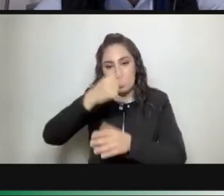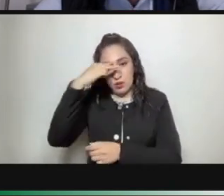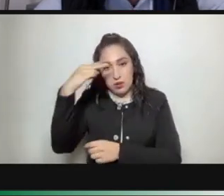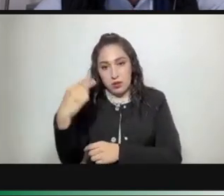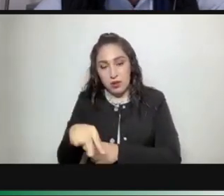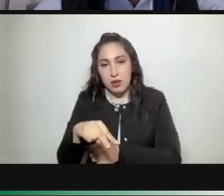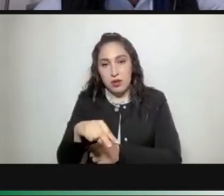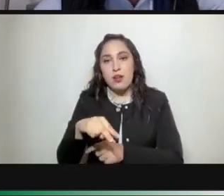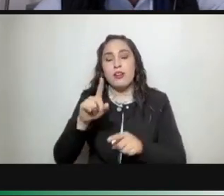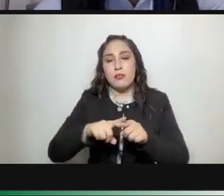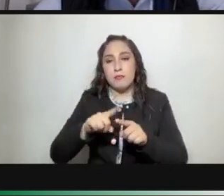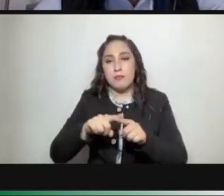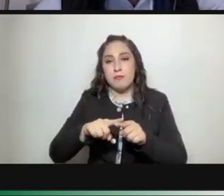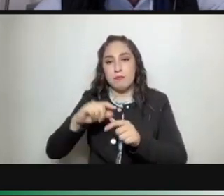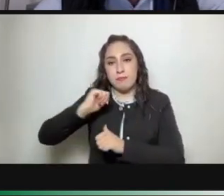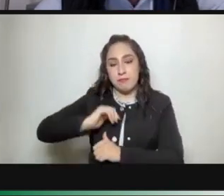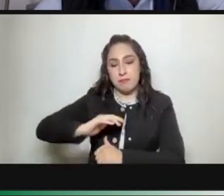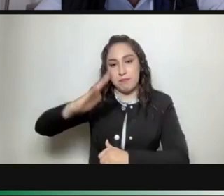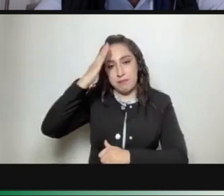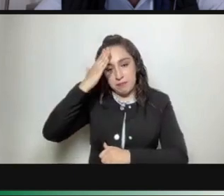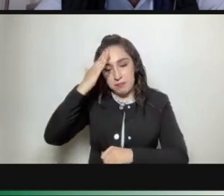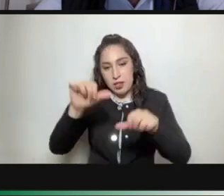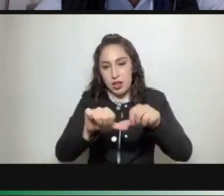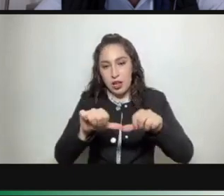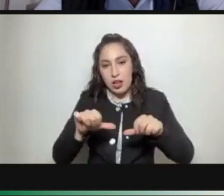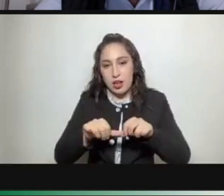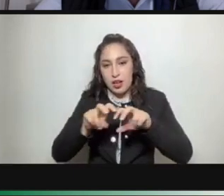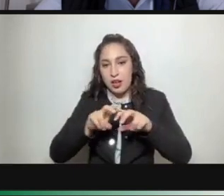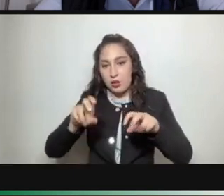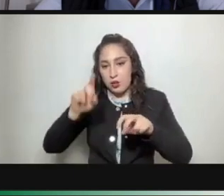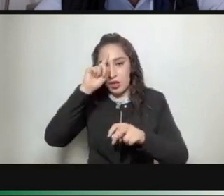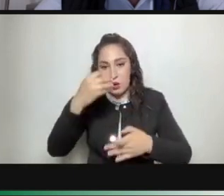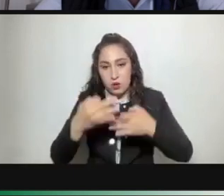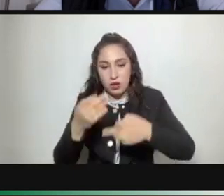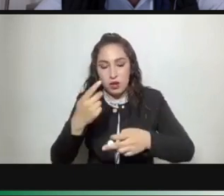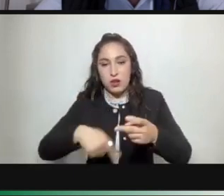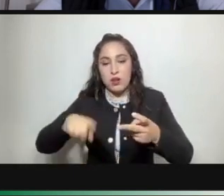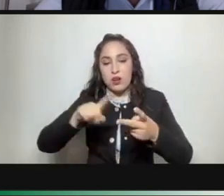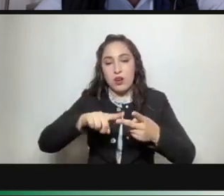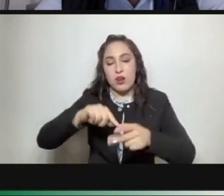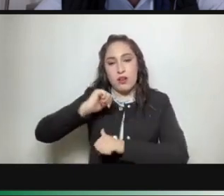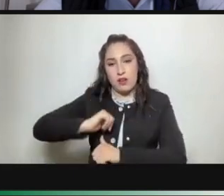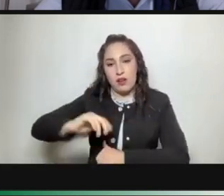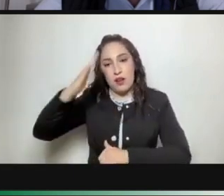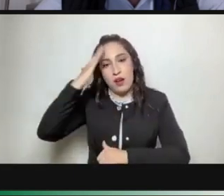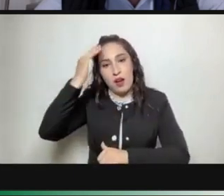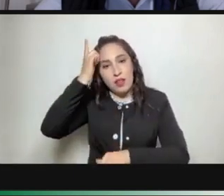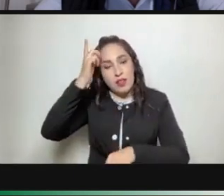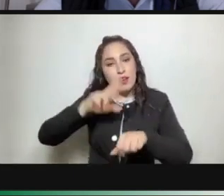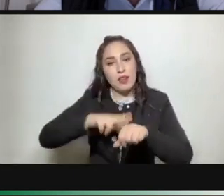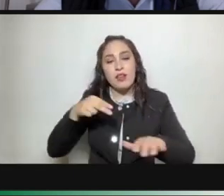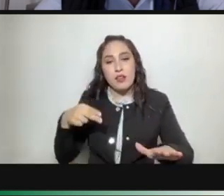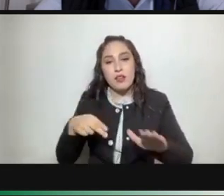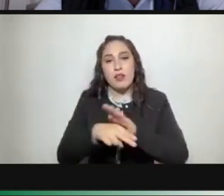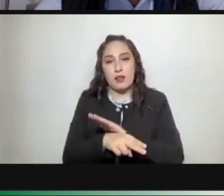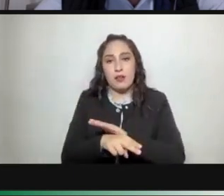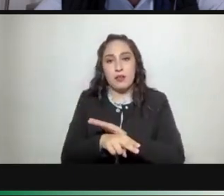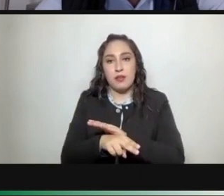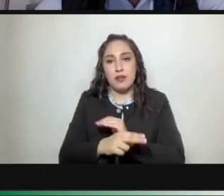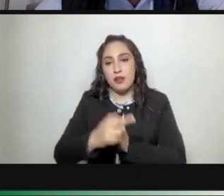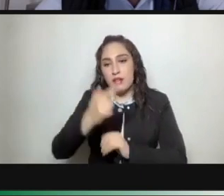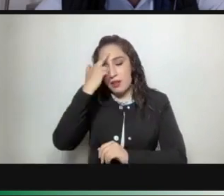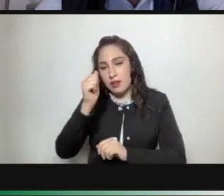persona de la del titular de la consejería jurídica de servicios legales y de la persona titular del sistema de transporte colegio metro con motivo